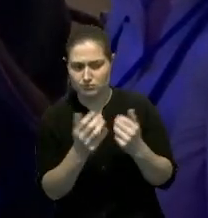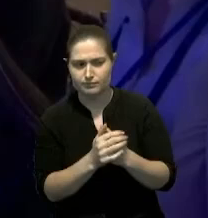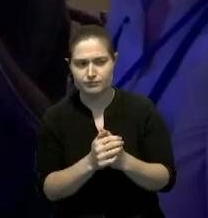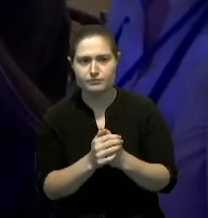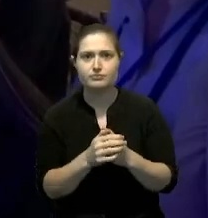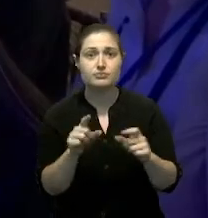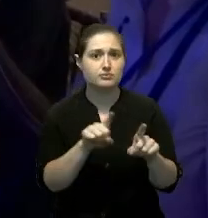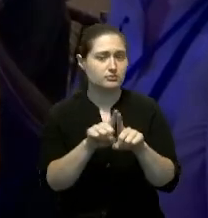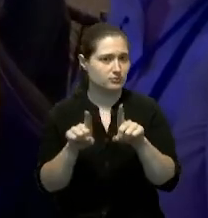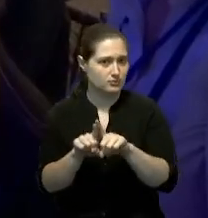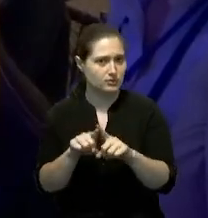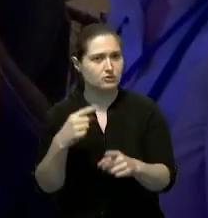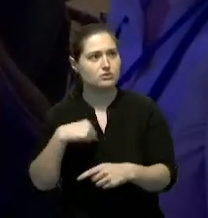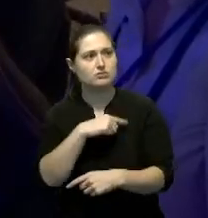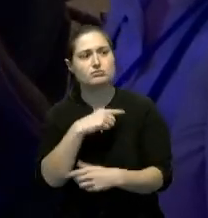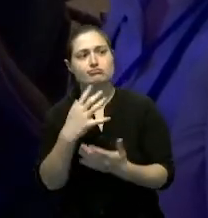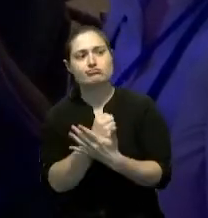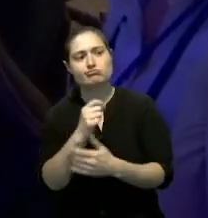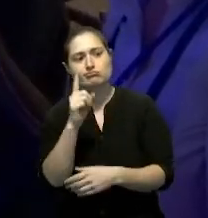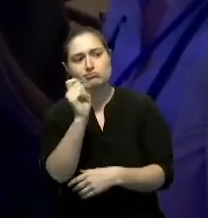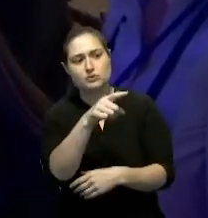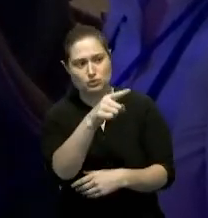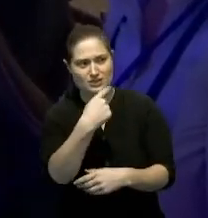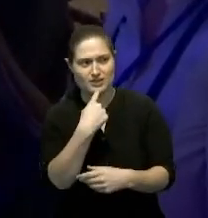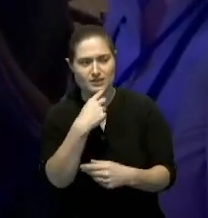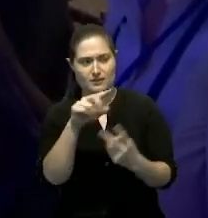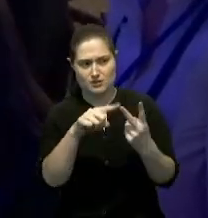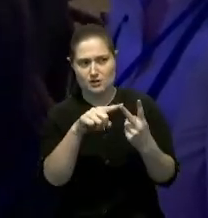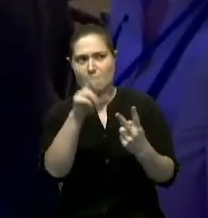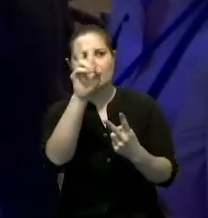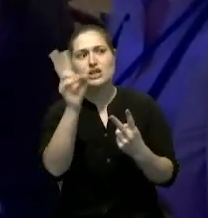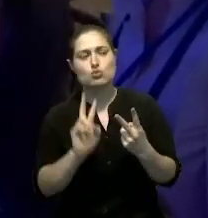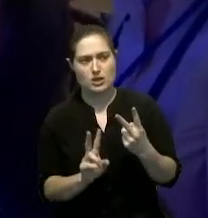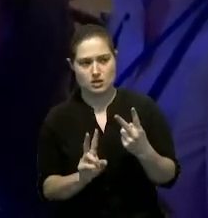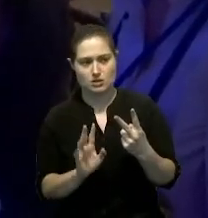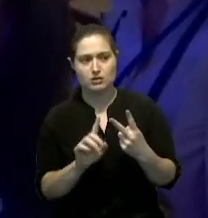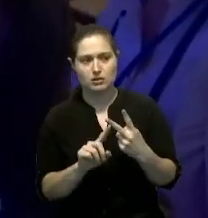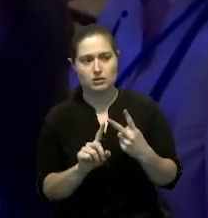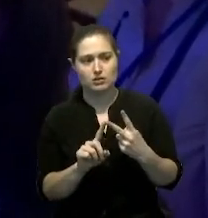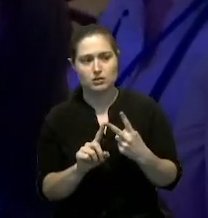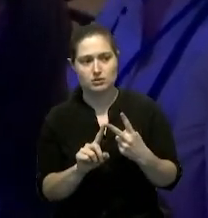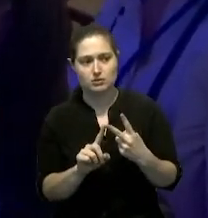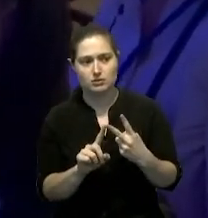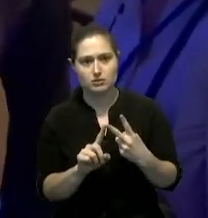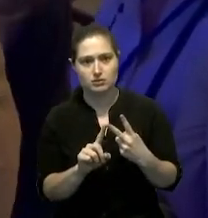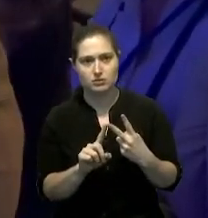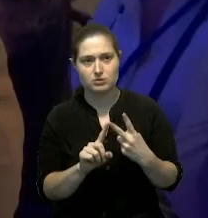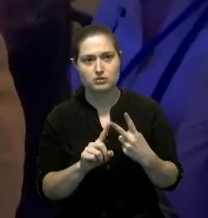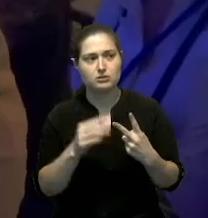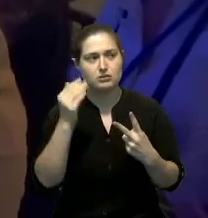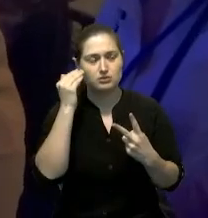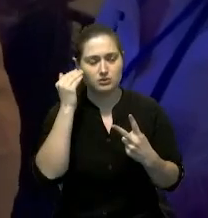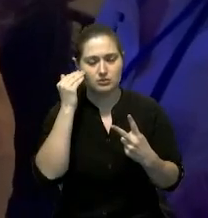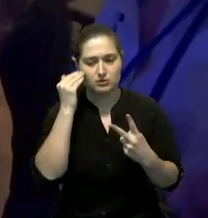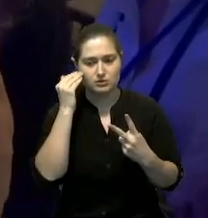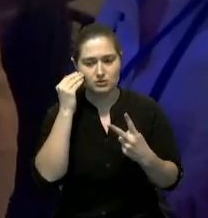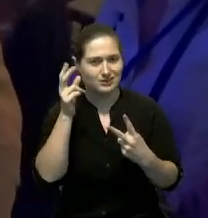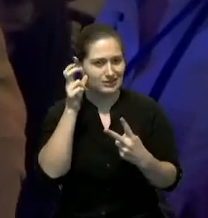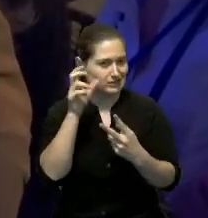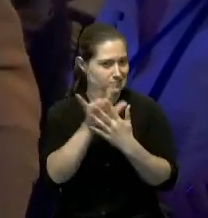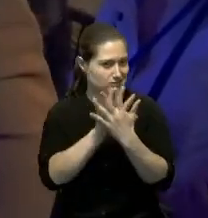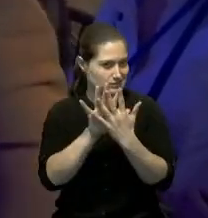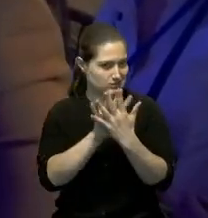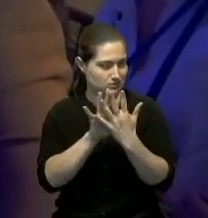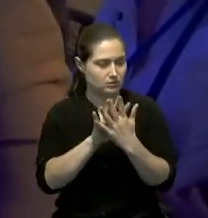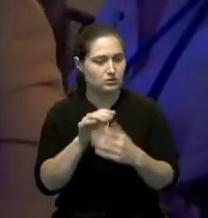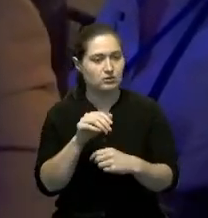preguntarle usted habló de Venezuela la líder opositora María Julina Machado a través de la cuenta de la red social ex